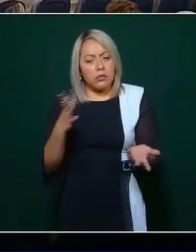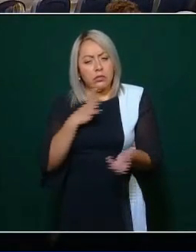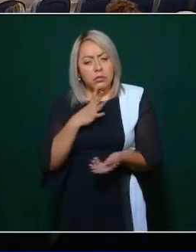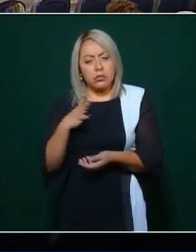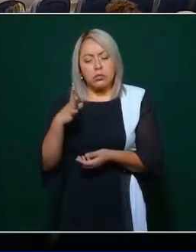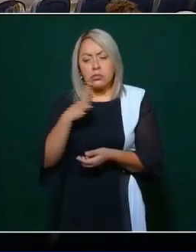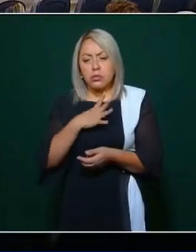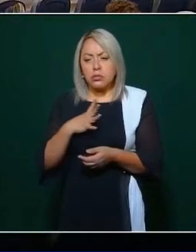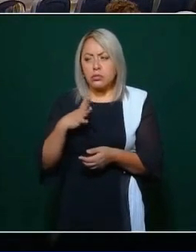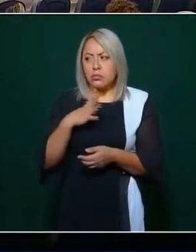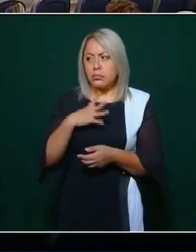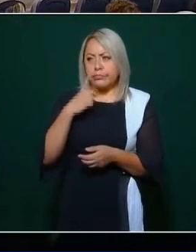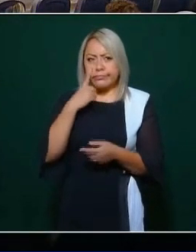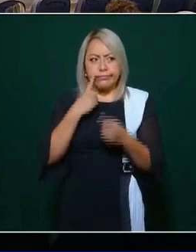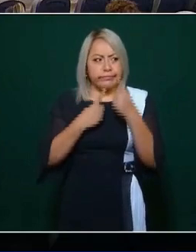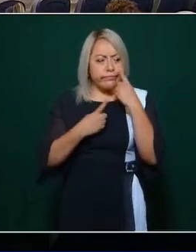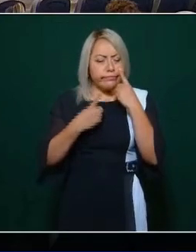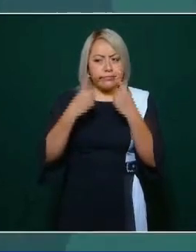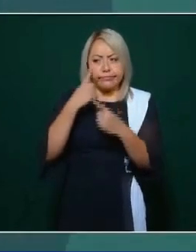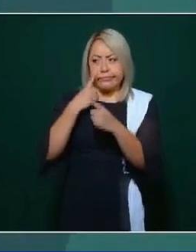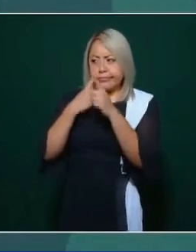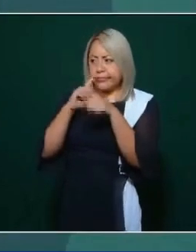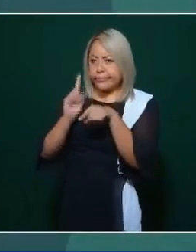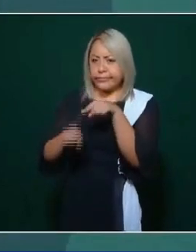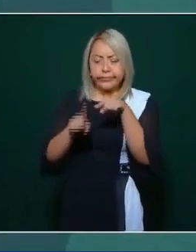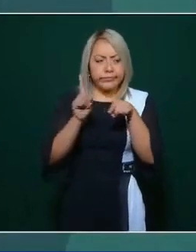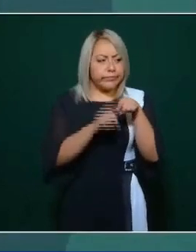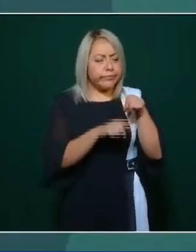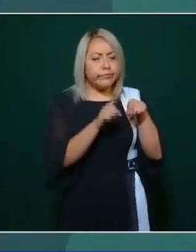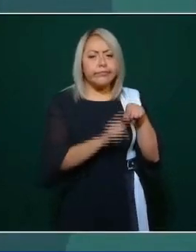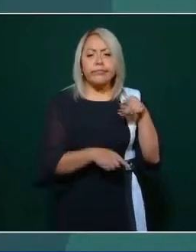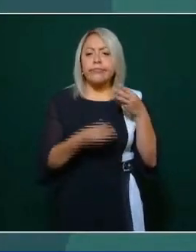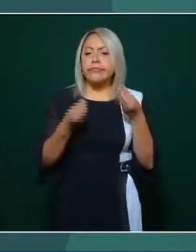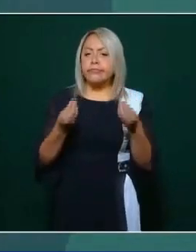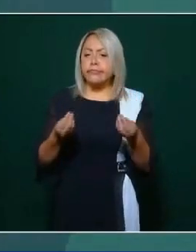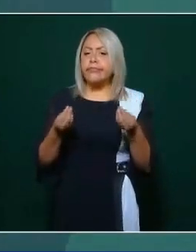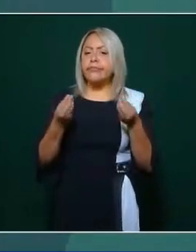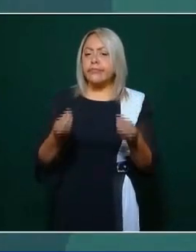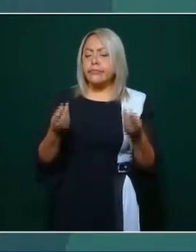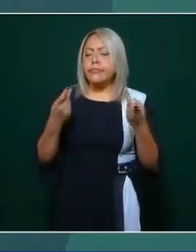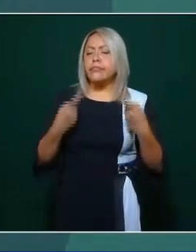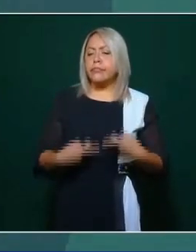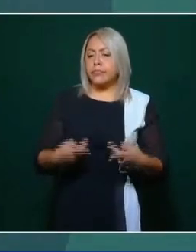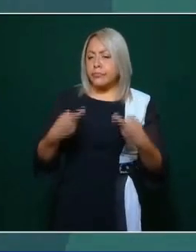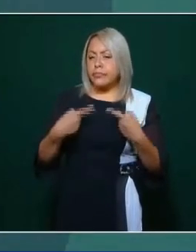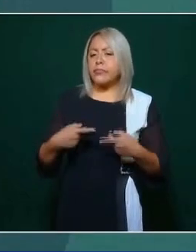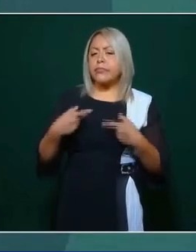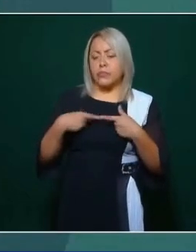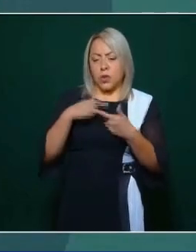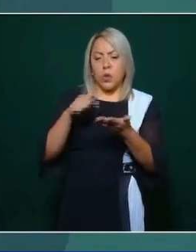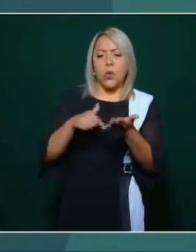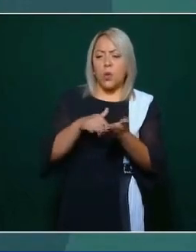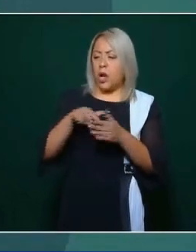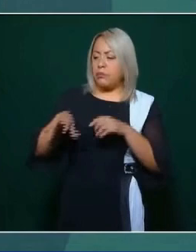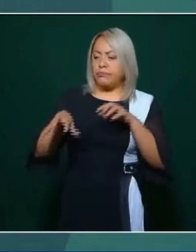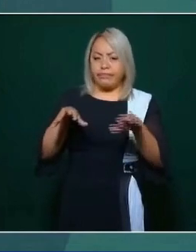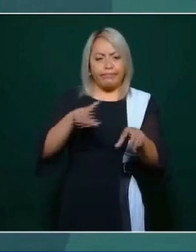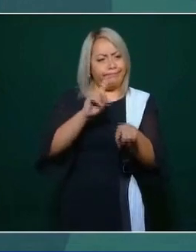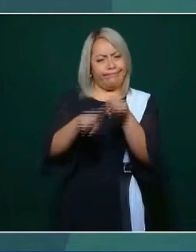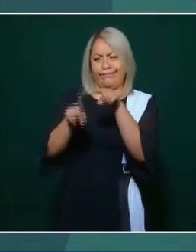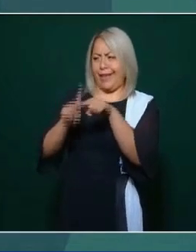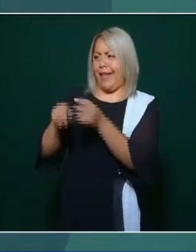a limpiar y a todos los caudillos regionales los hace a lado